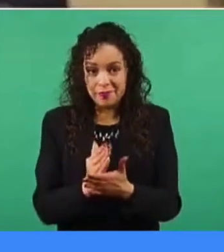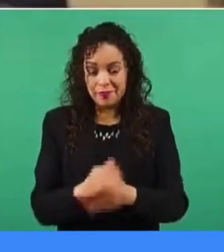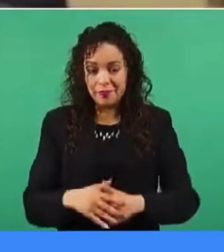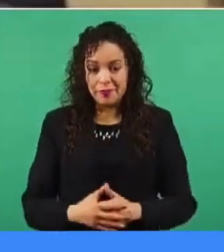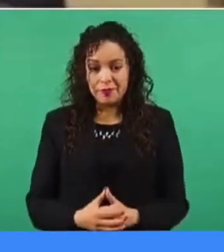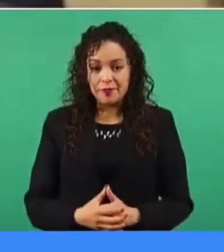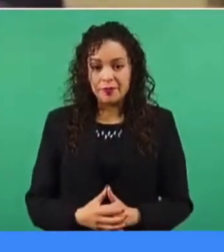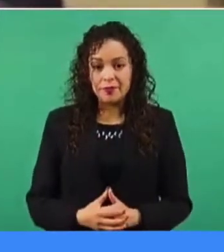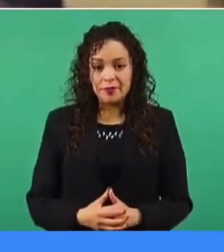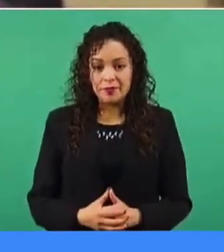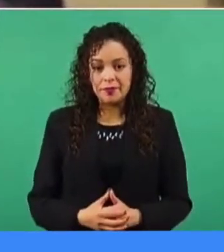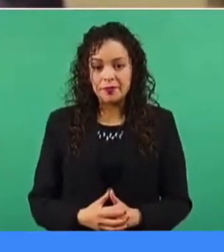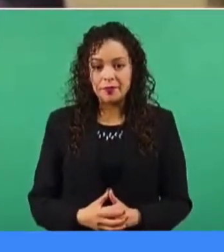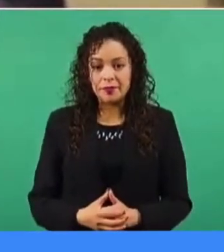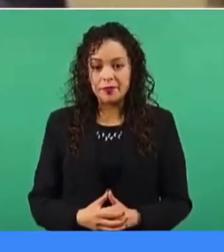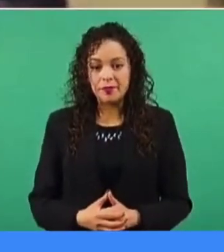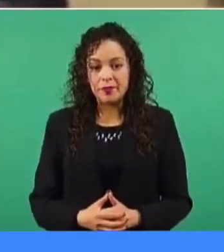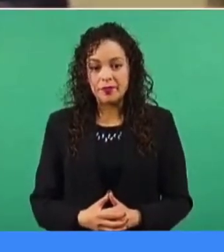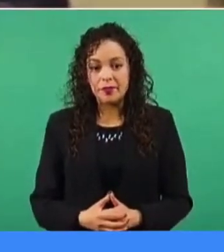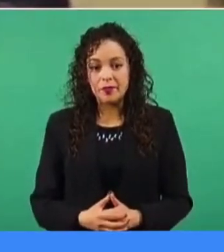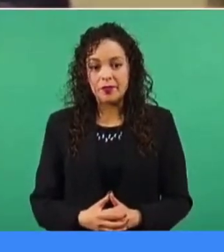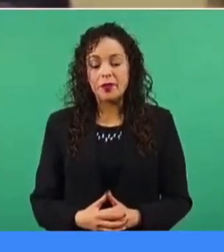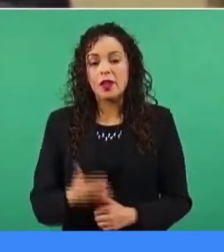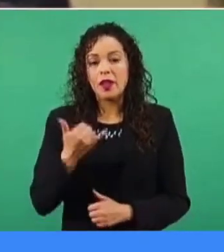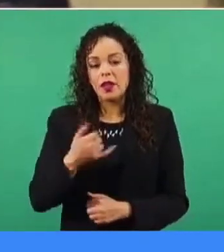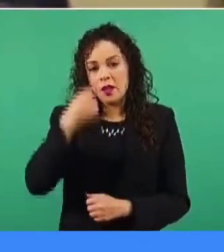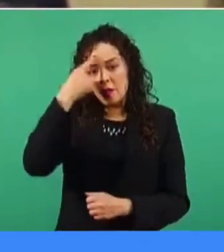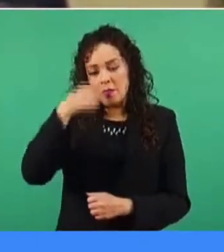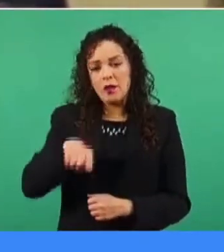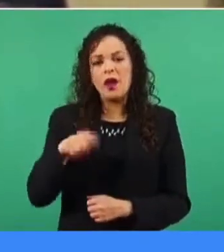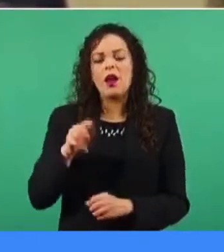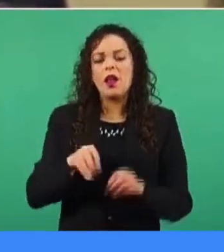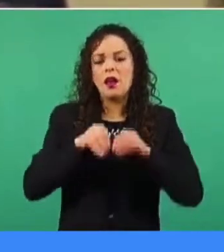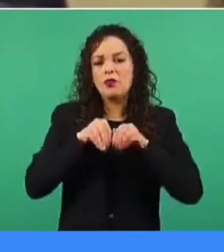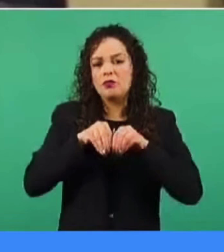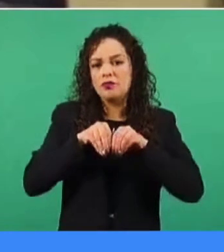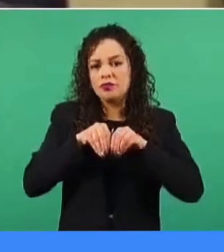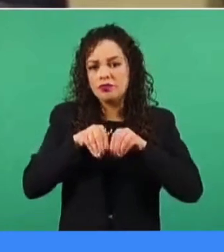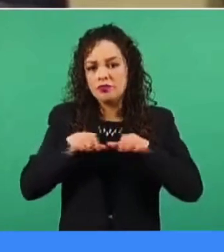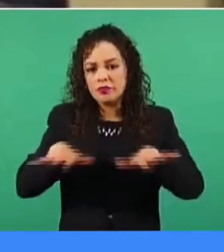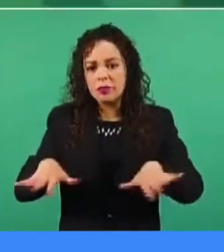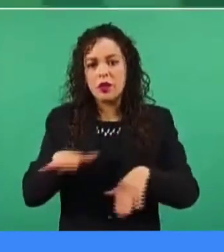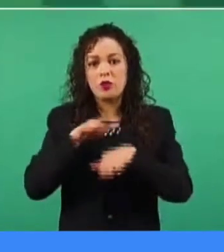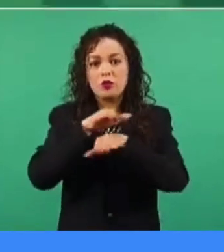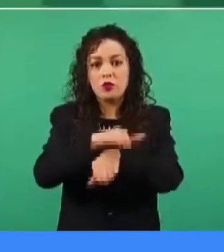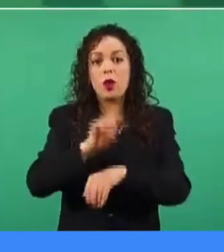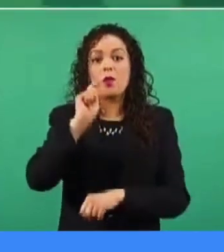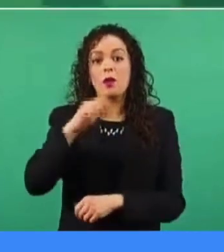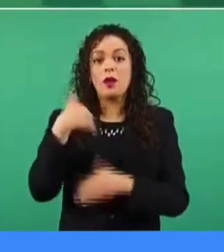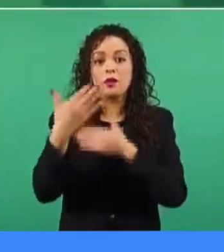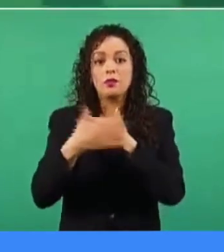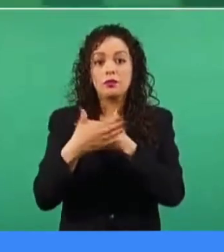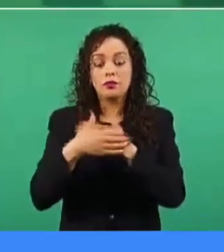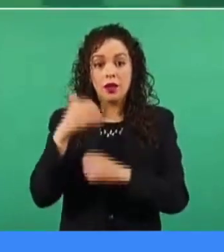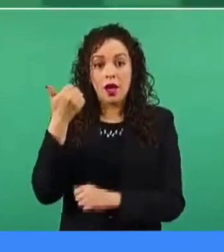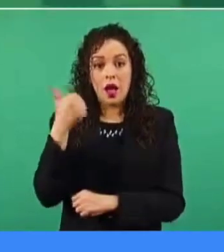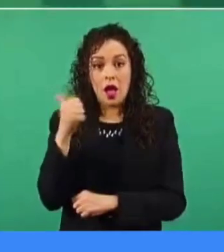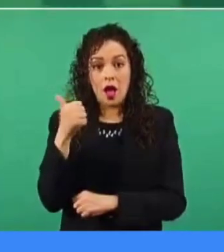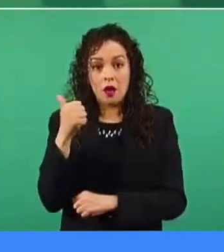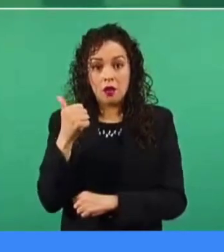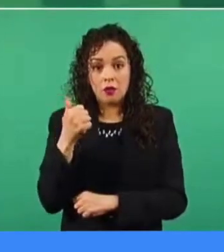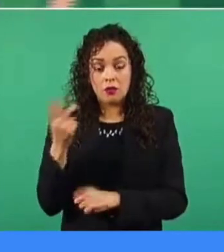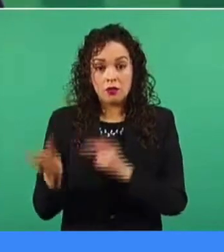la difusión de la consulta, pues